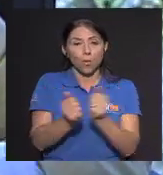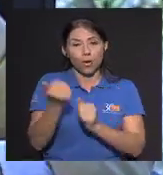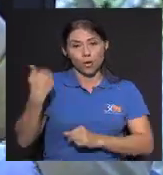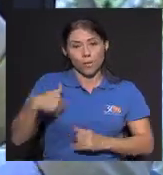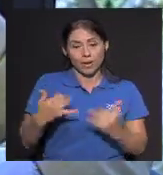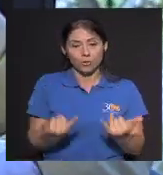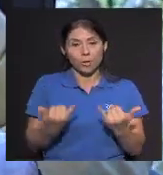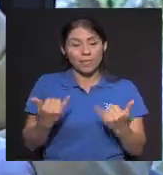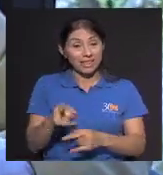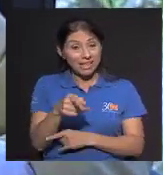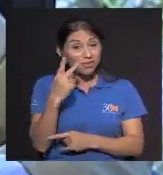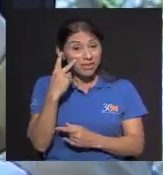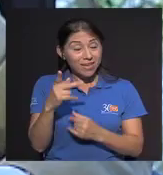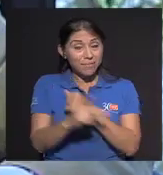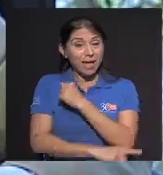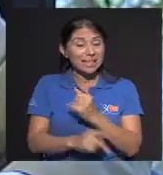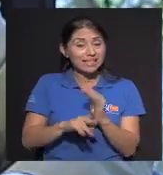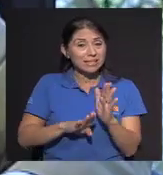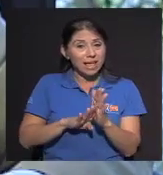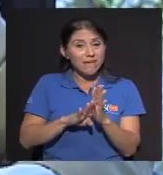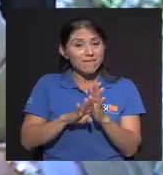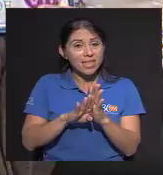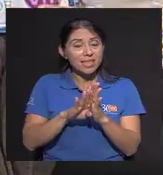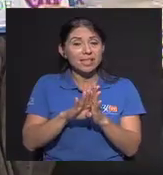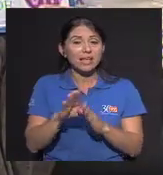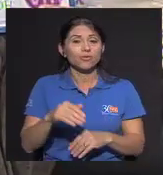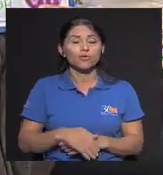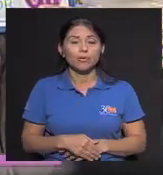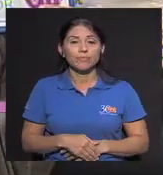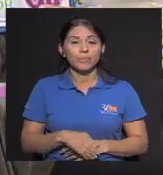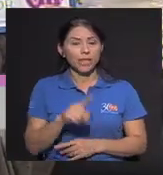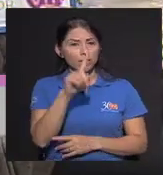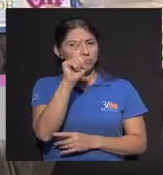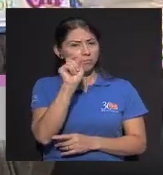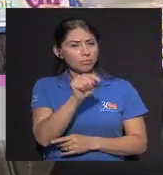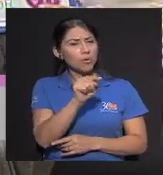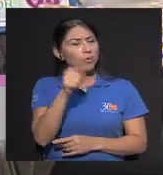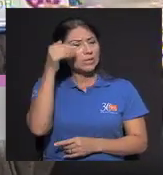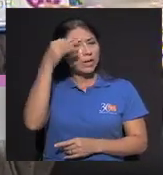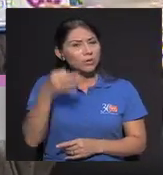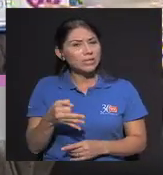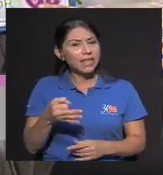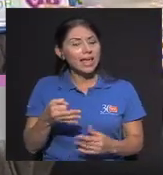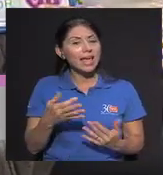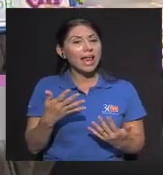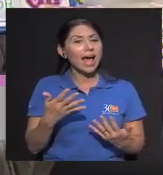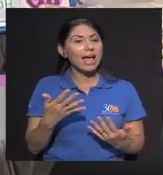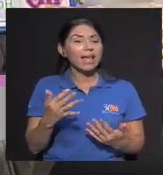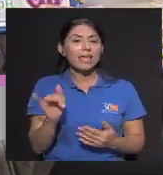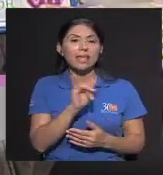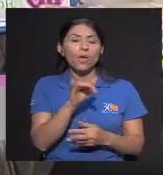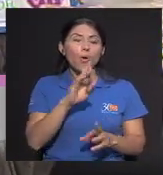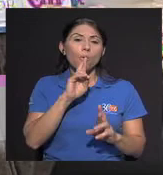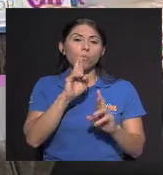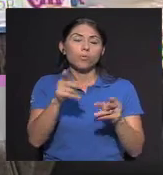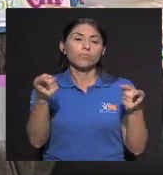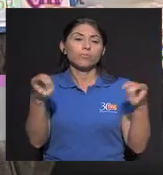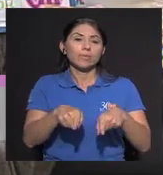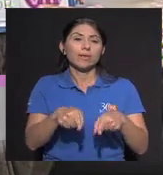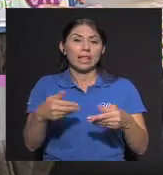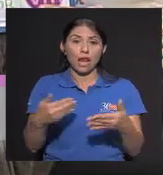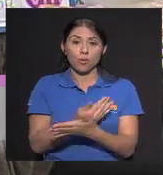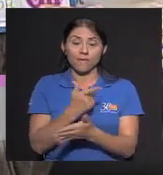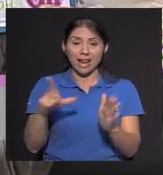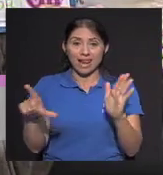Y eso se ve Sobre todo En países En vías de desarrollo Doctor ¿Considera usted Que a raíz En consecuencia De